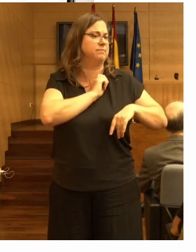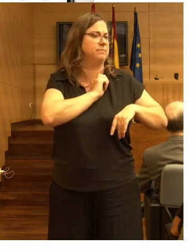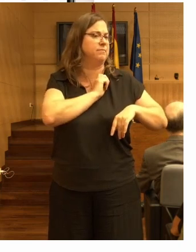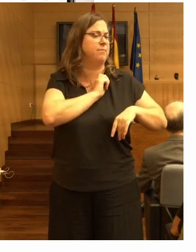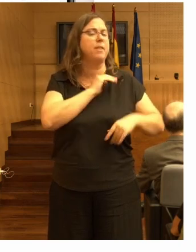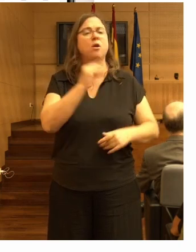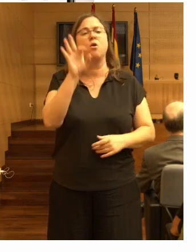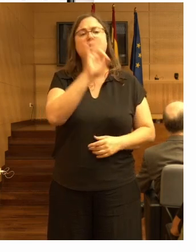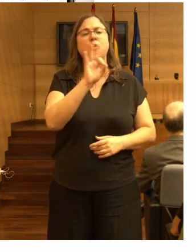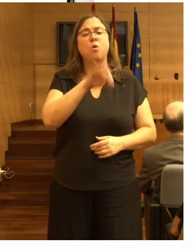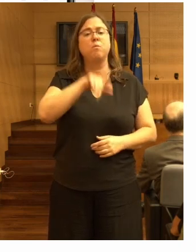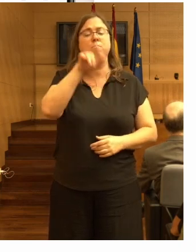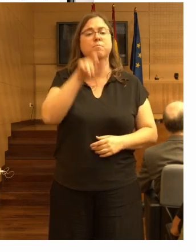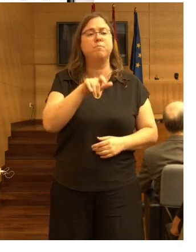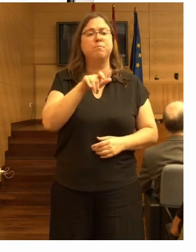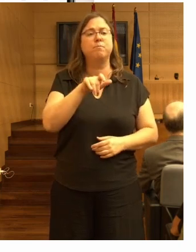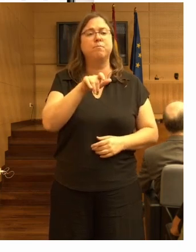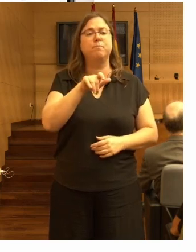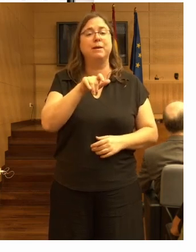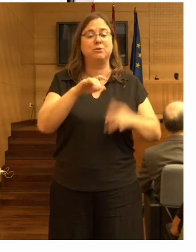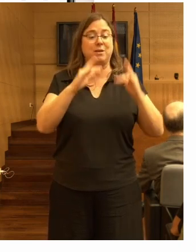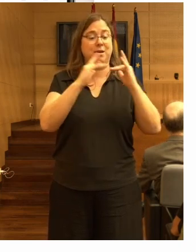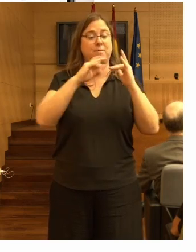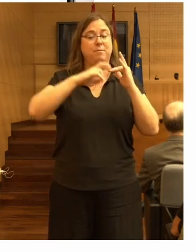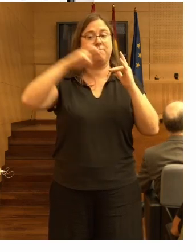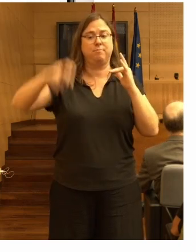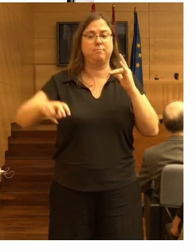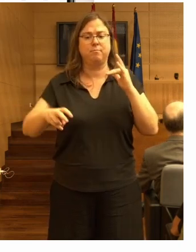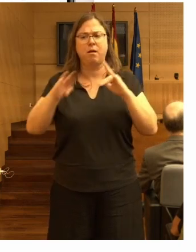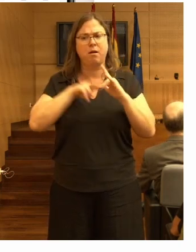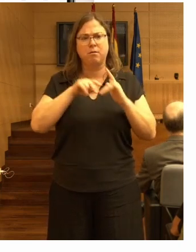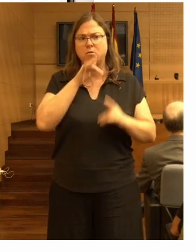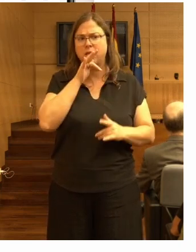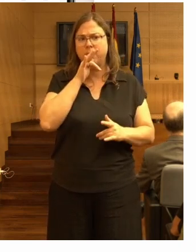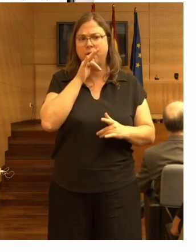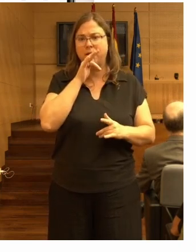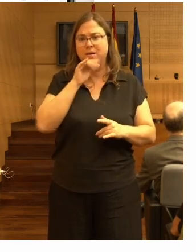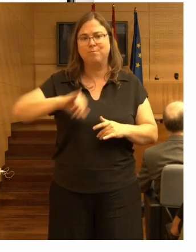Cuando la persona se ha salido de la cama, se ha levantado y no ha vuelto a la cama.